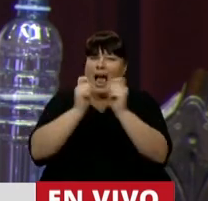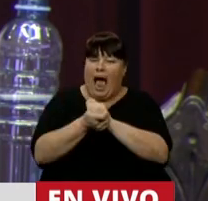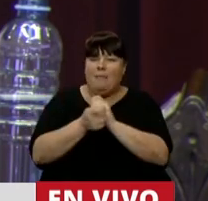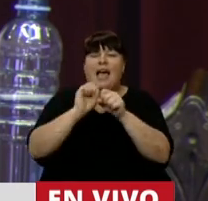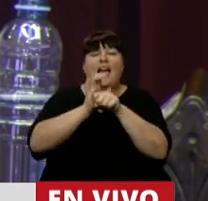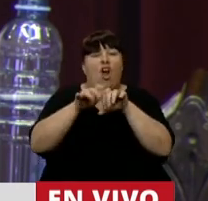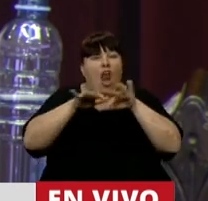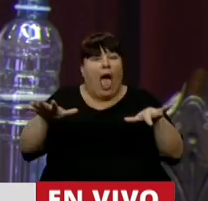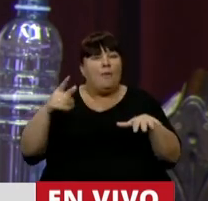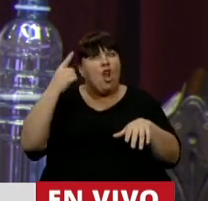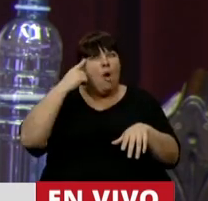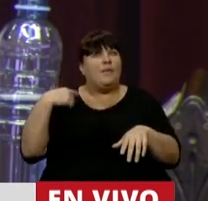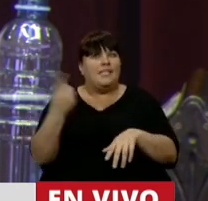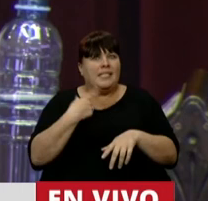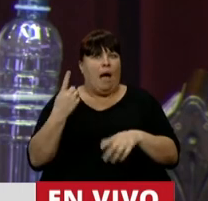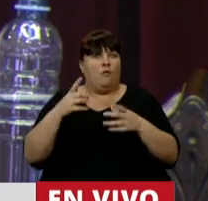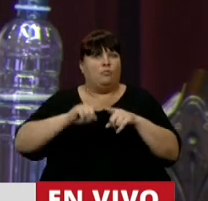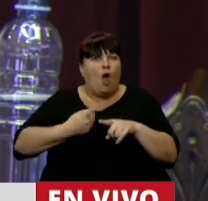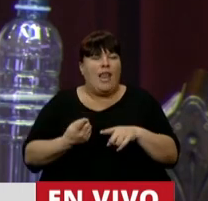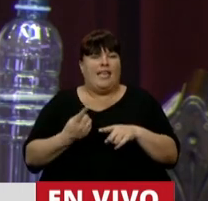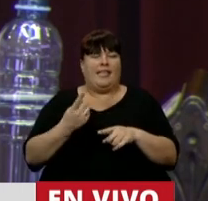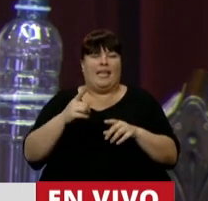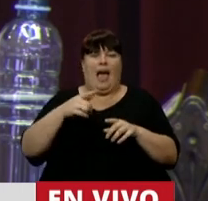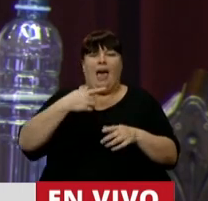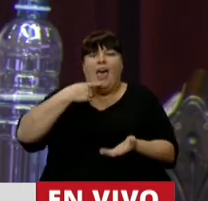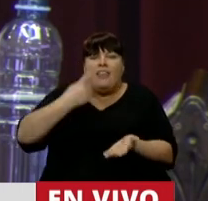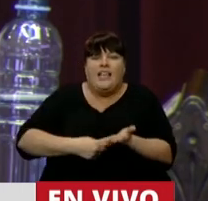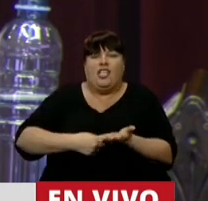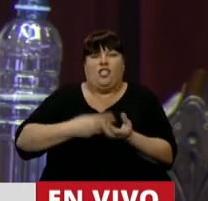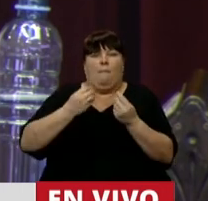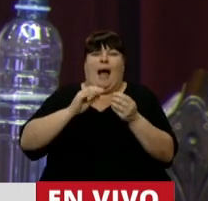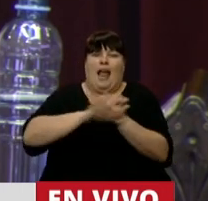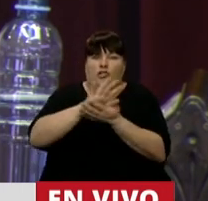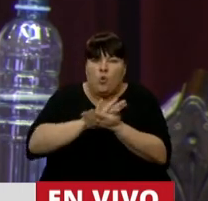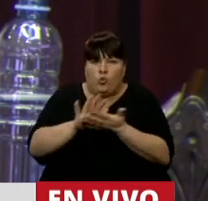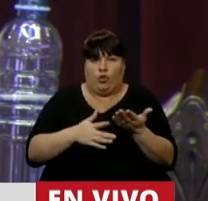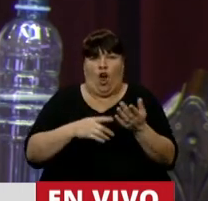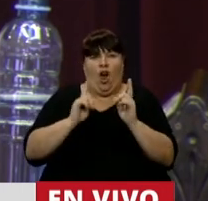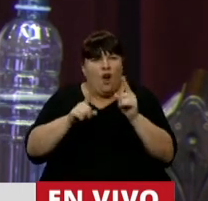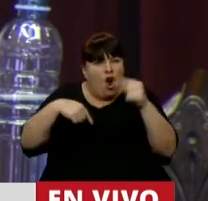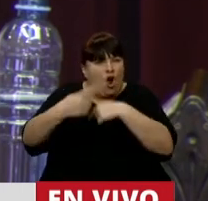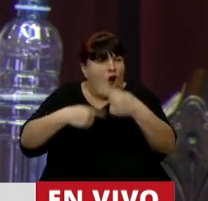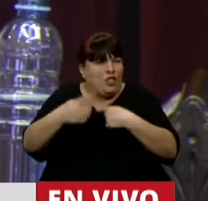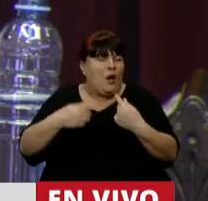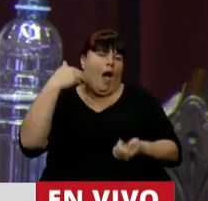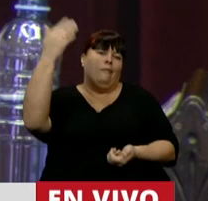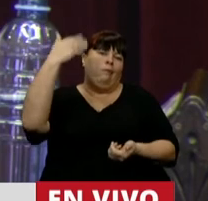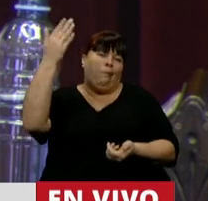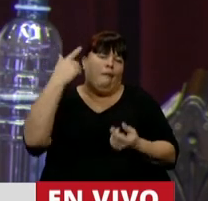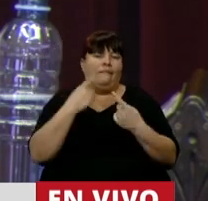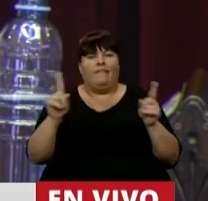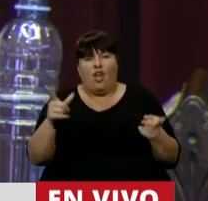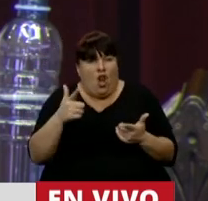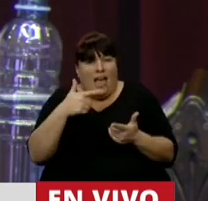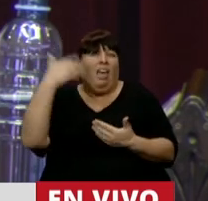si la pandemia no nos interpela toda la clase política a tomar medidas disruptivas, y seguimos construyendo discursos épicos